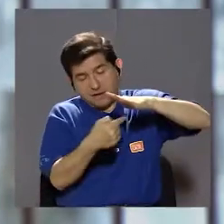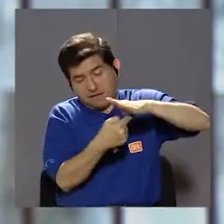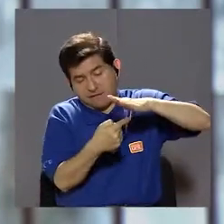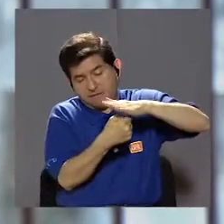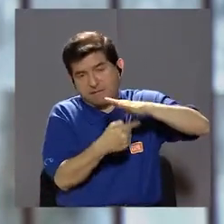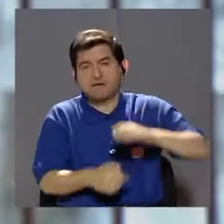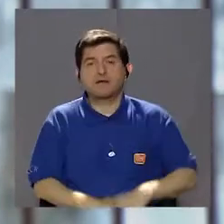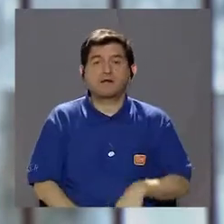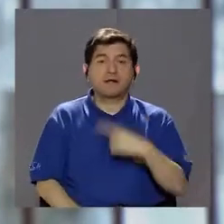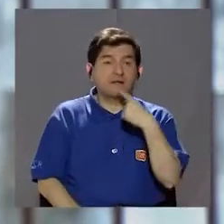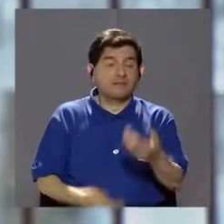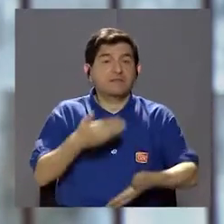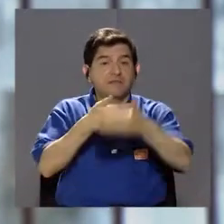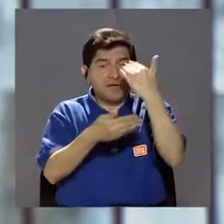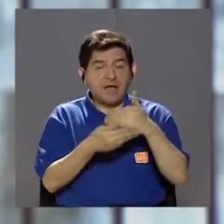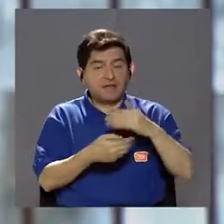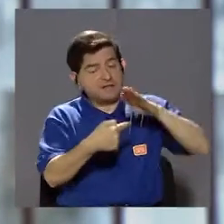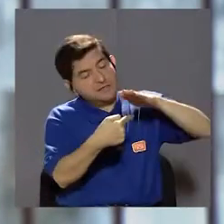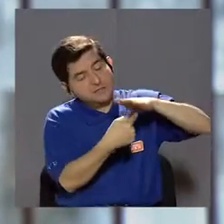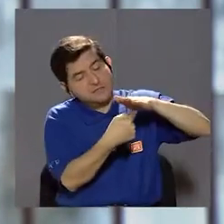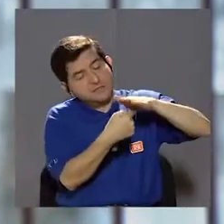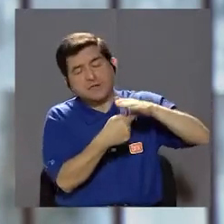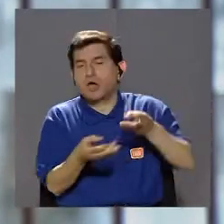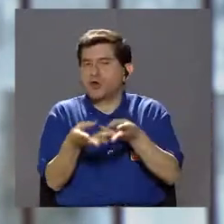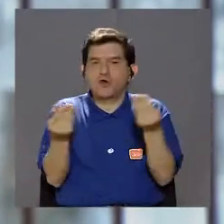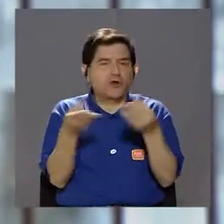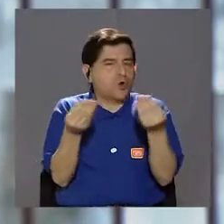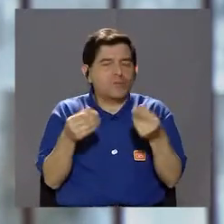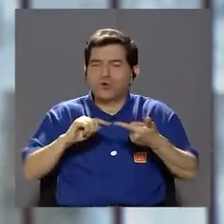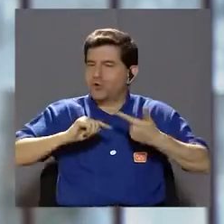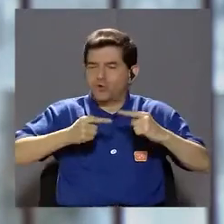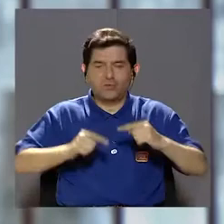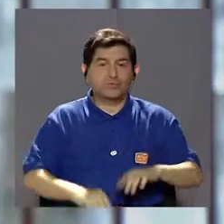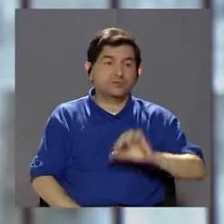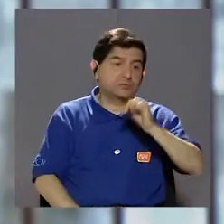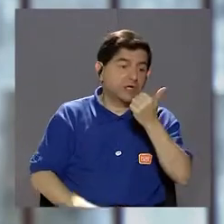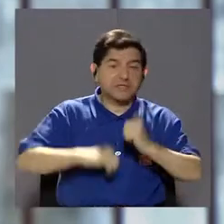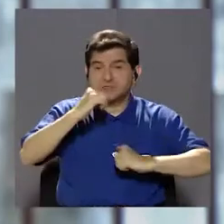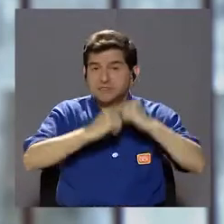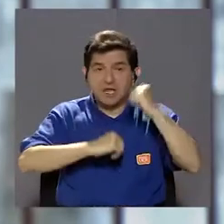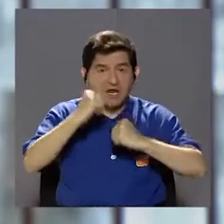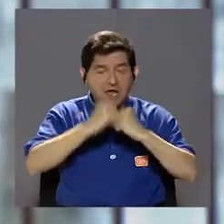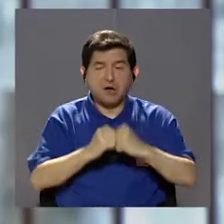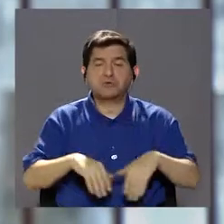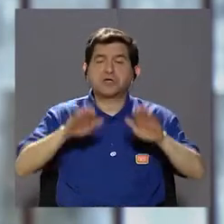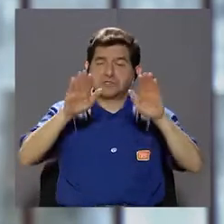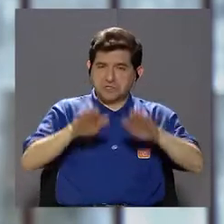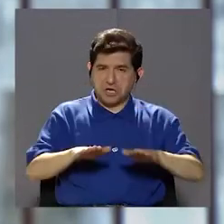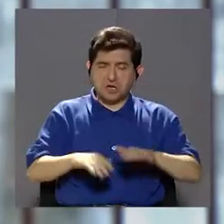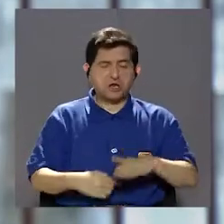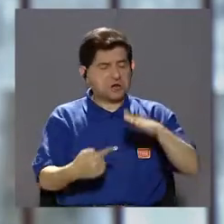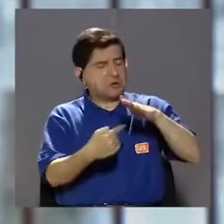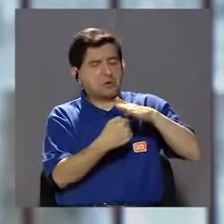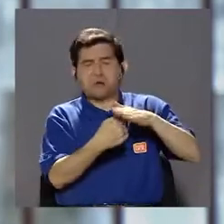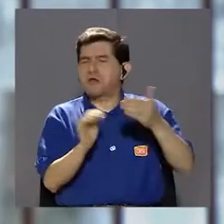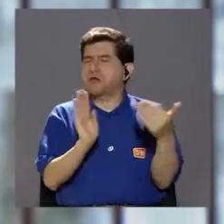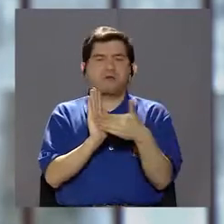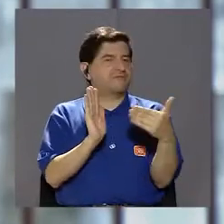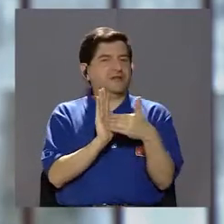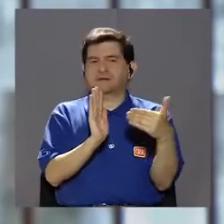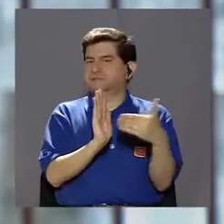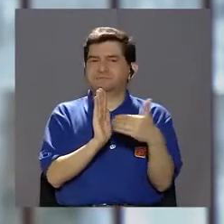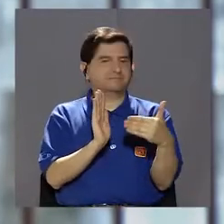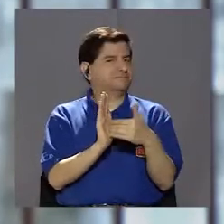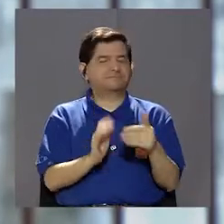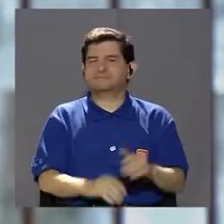espolón, porque como repetimos, el espolón no te va a producir dolor, si las otras estructuras están relajadas, el espolón no te